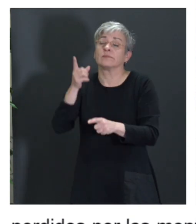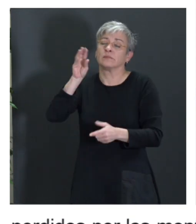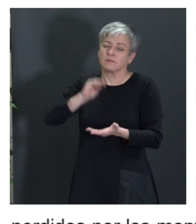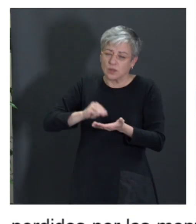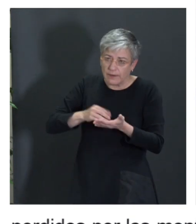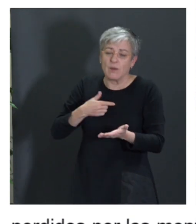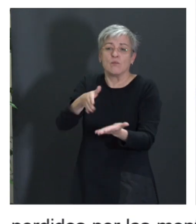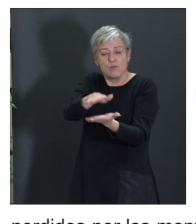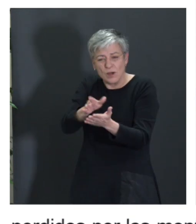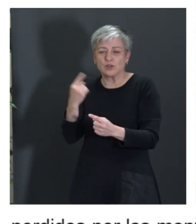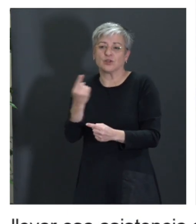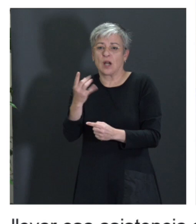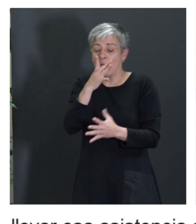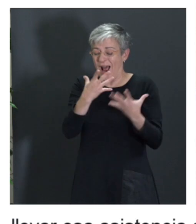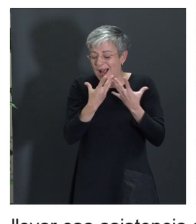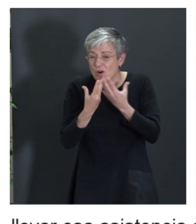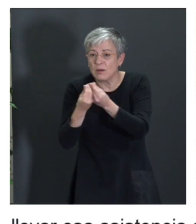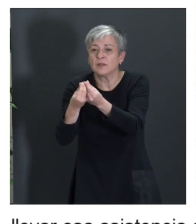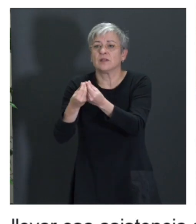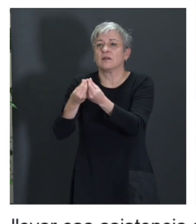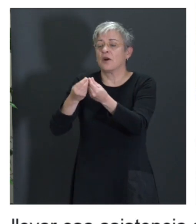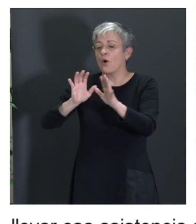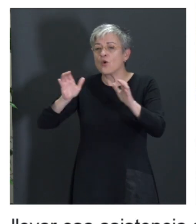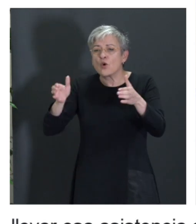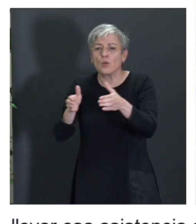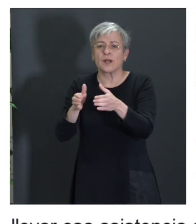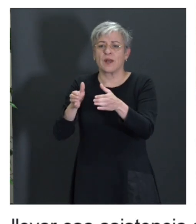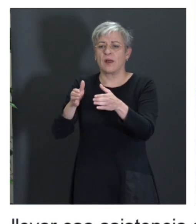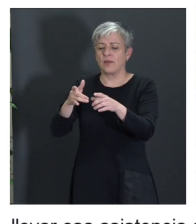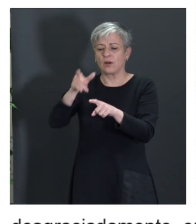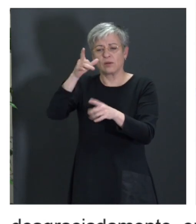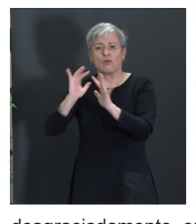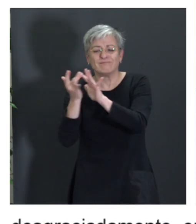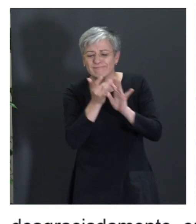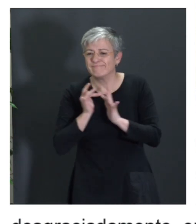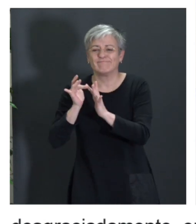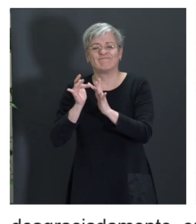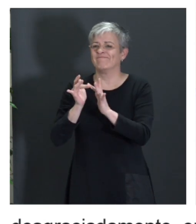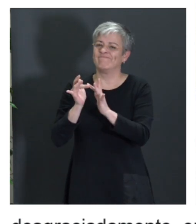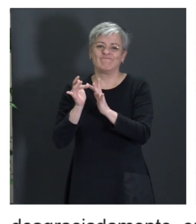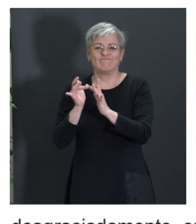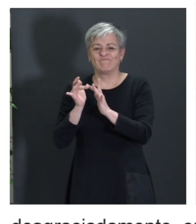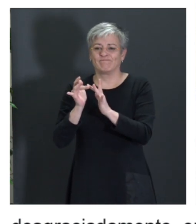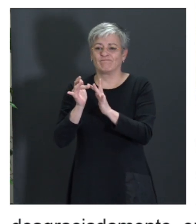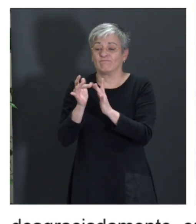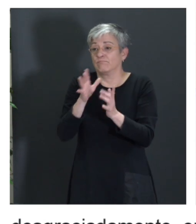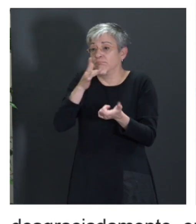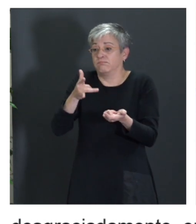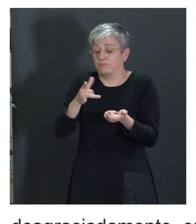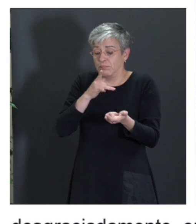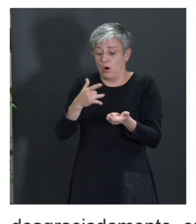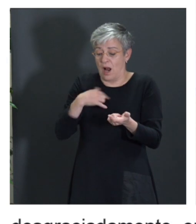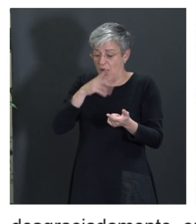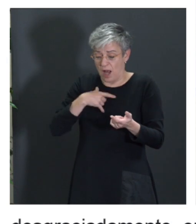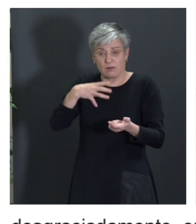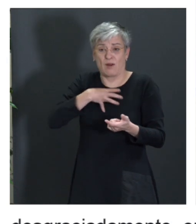ese acompañamiento o esa comunidad de personas con las que se relacionaban que ahora por pura incapacidad